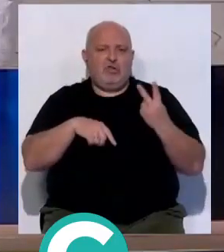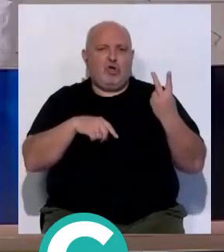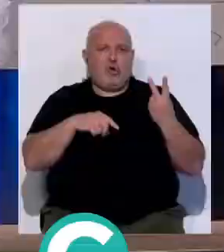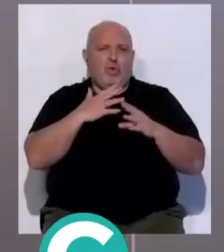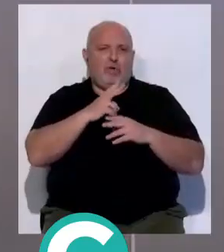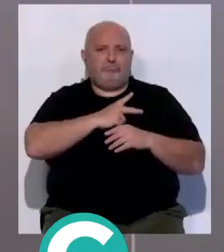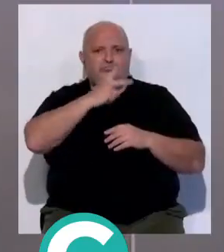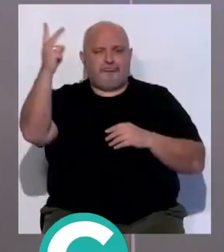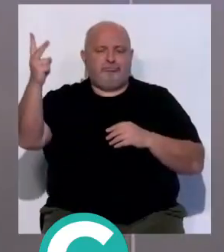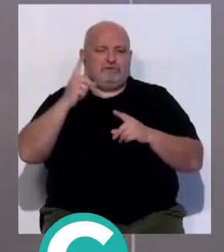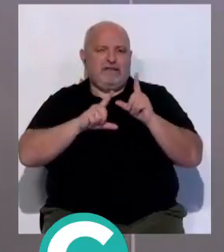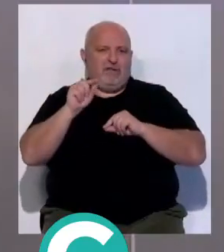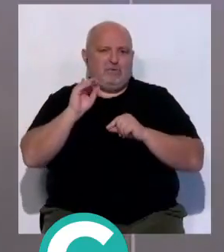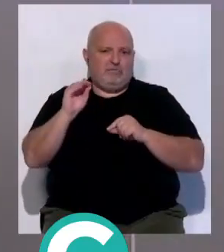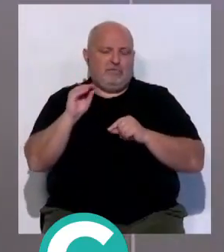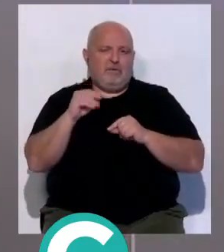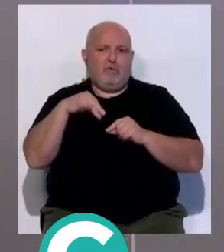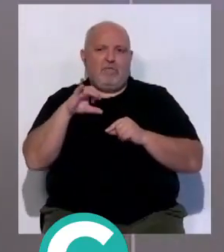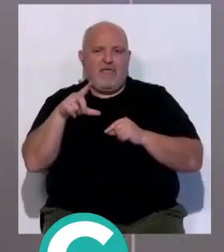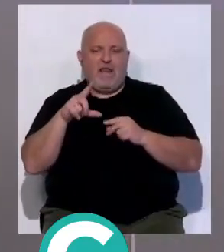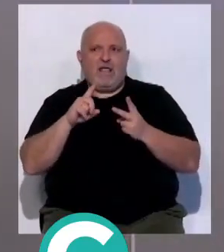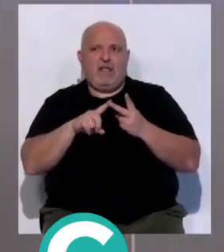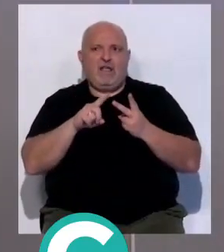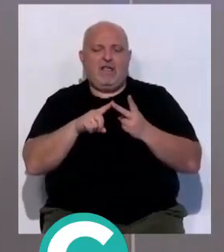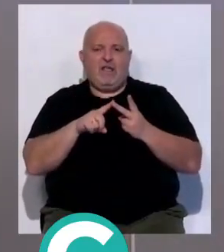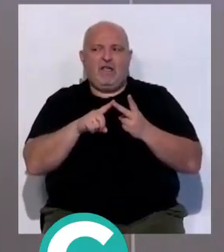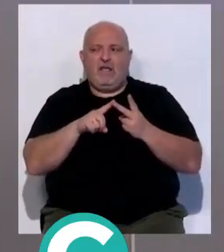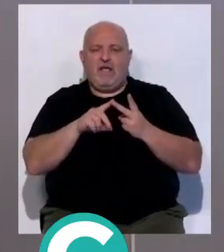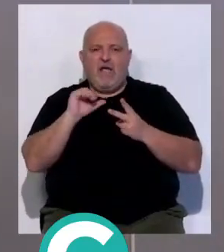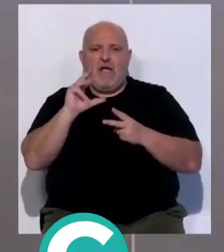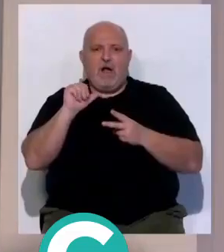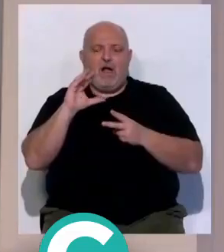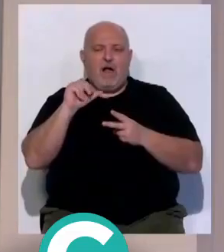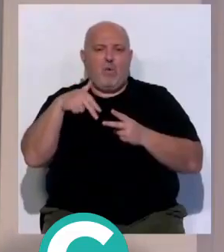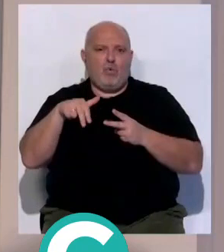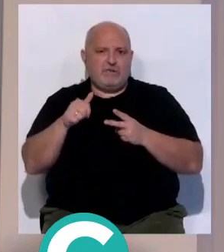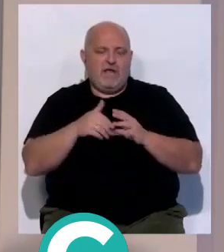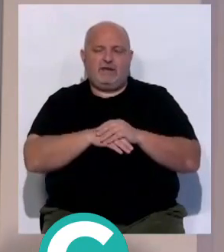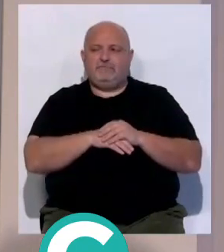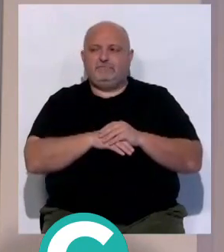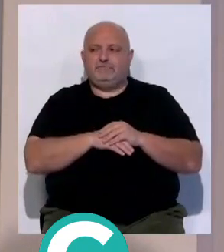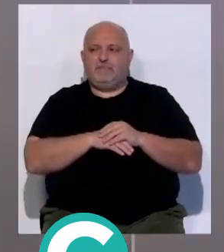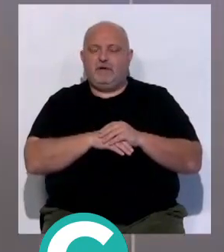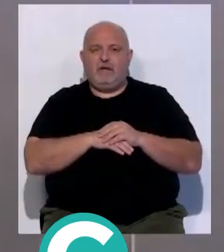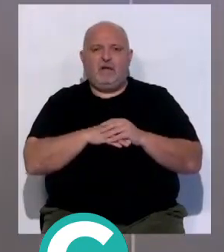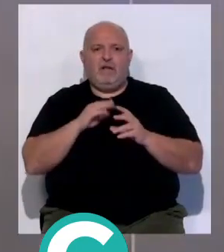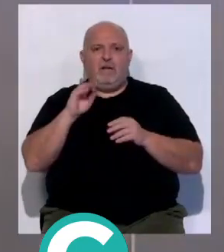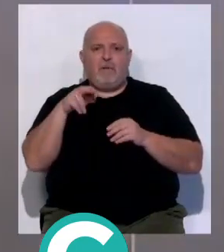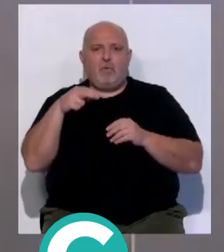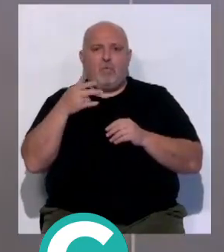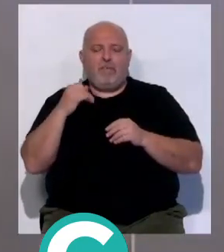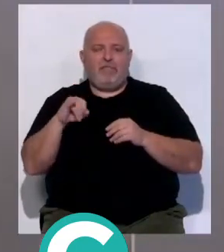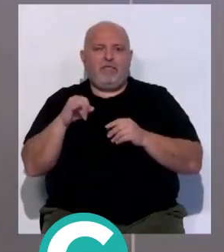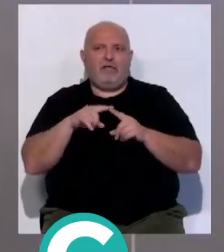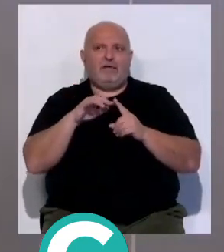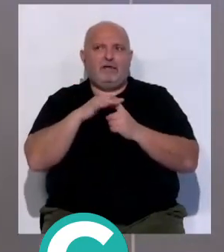jugadores como es Montiel y... Acuña. Acuña, el Papu Gómez está